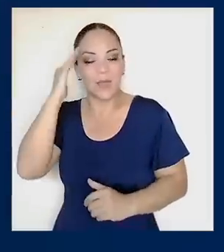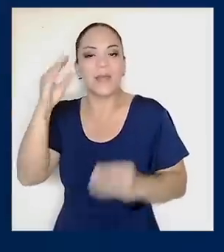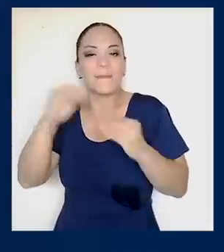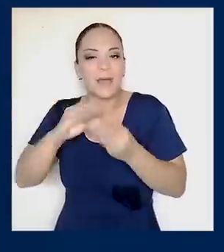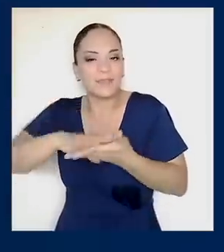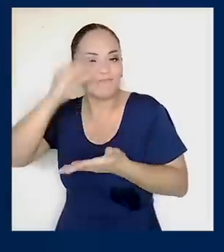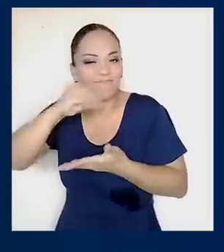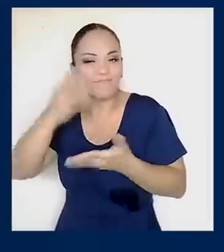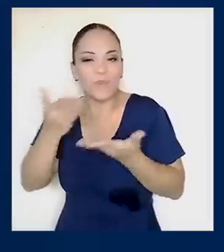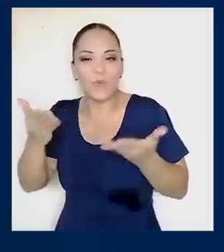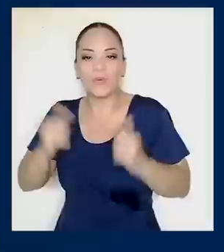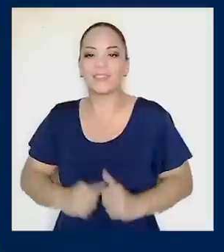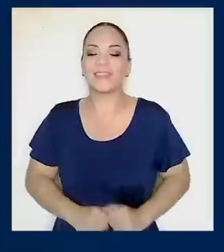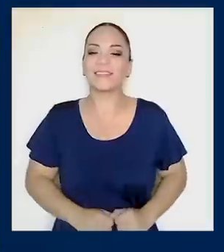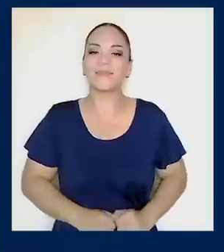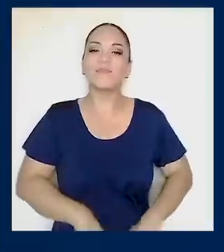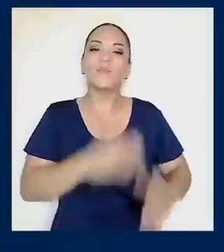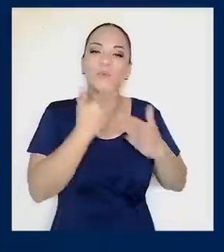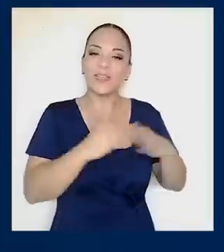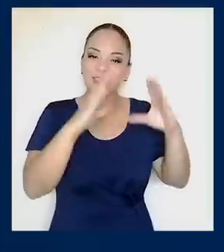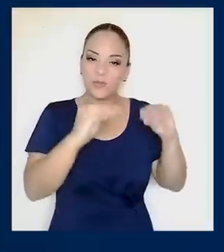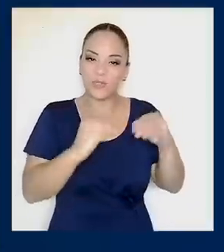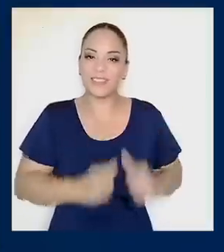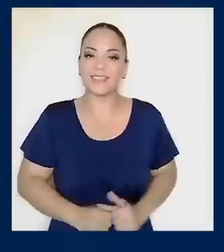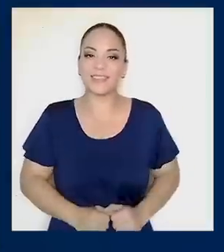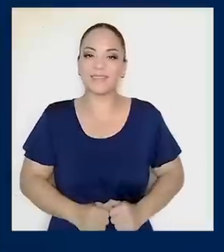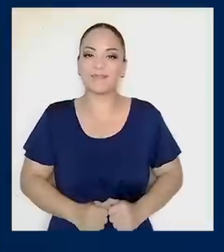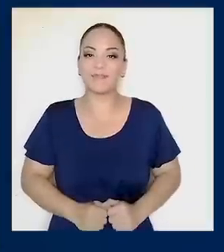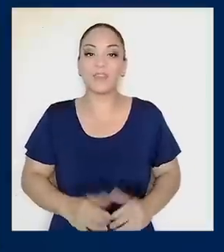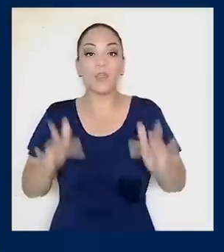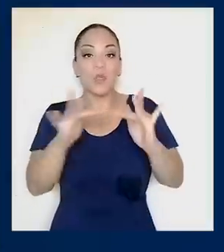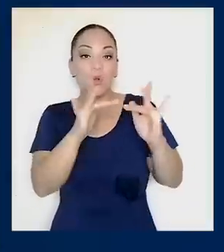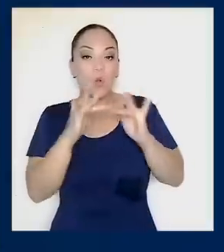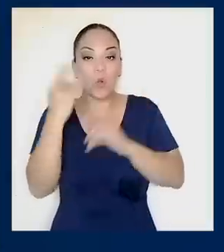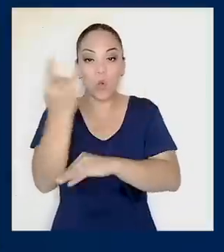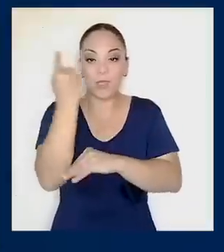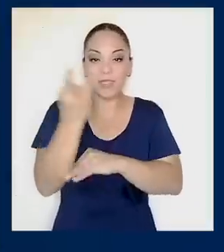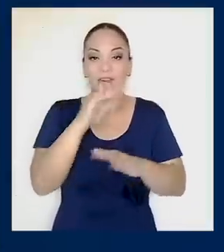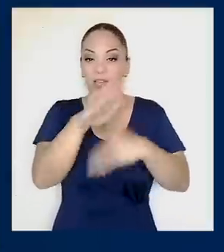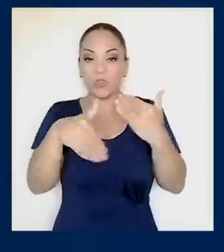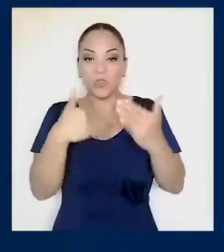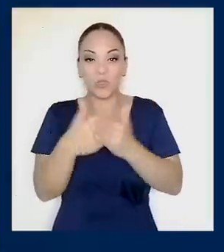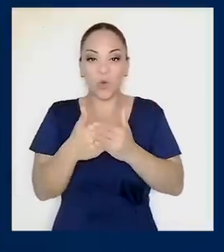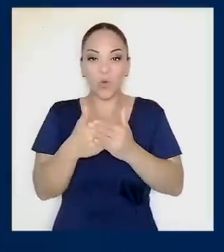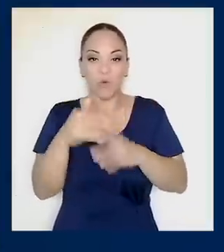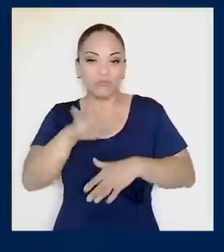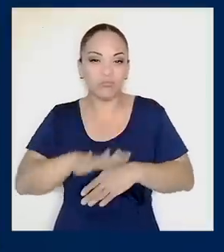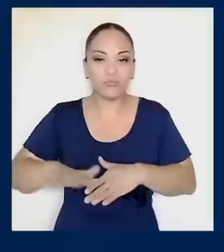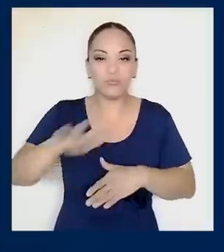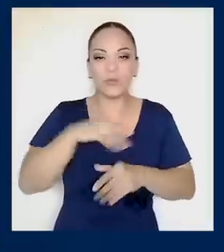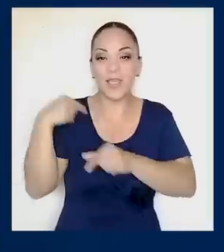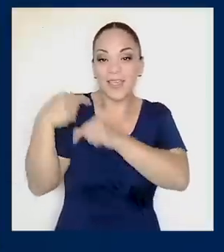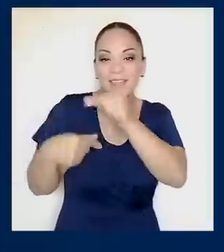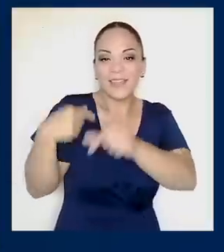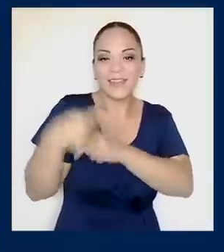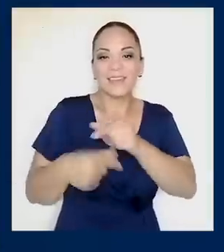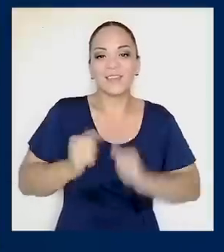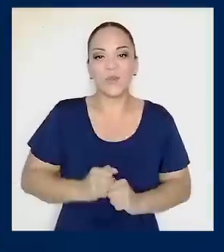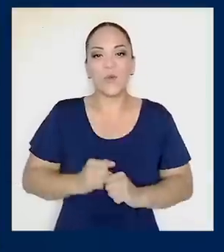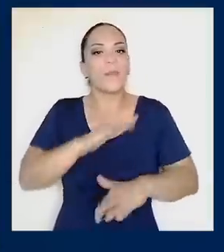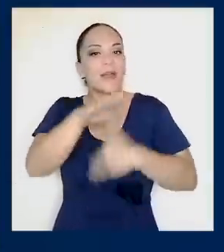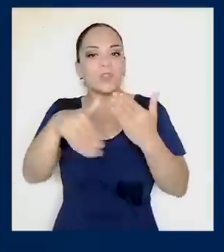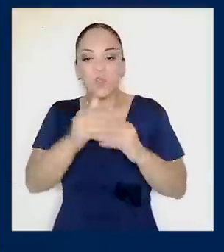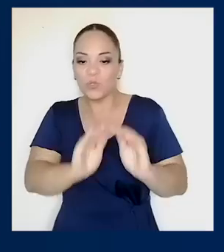más, aprender más cosas. Muy buenas noches. Conectar a toda una generación para que así